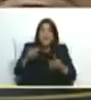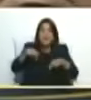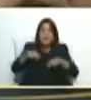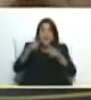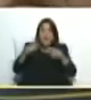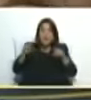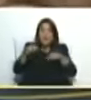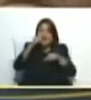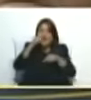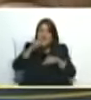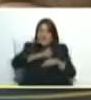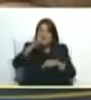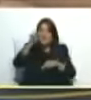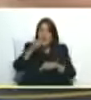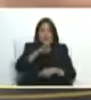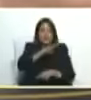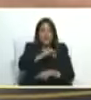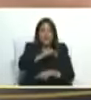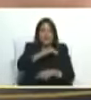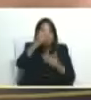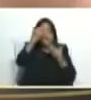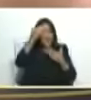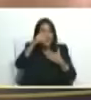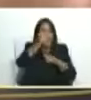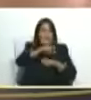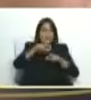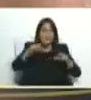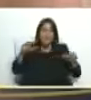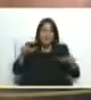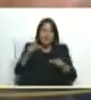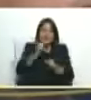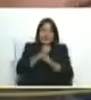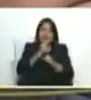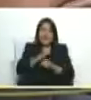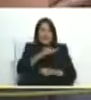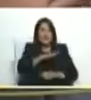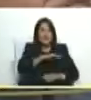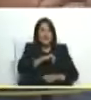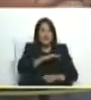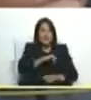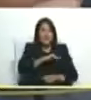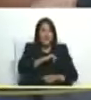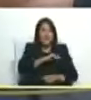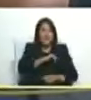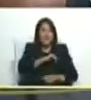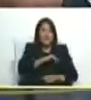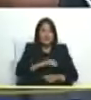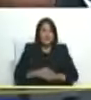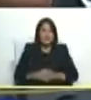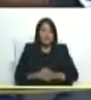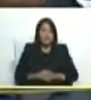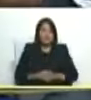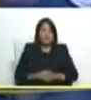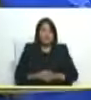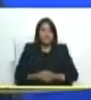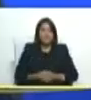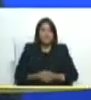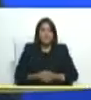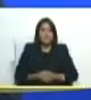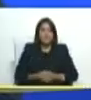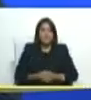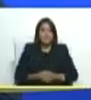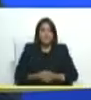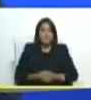CPC, mi saludo a todo el personal del Cuerpo de Investigaciones Criminalísticos de Venezuela,